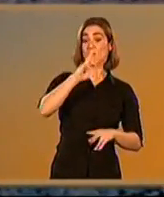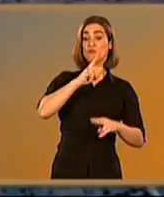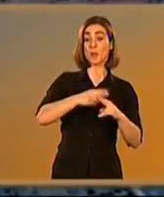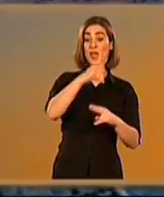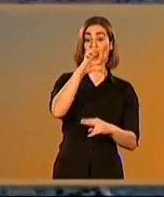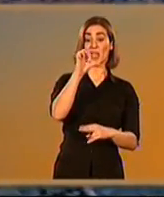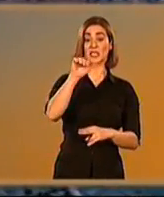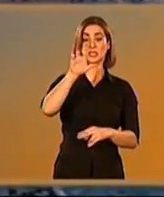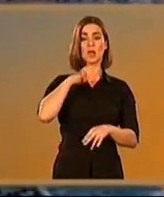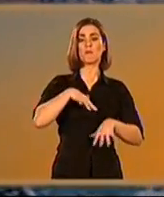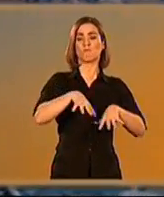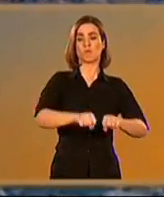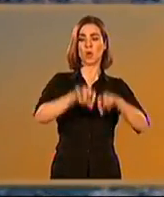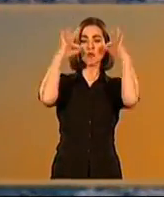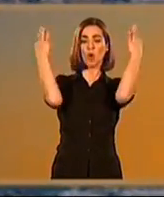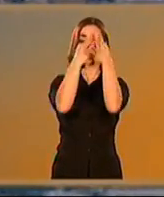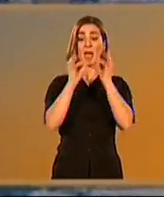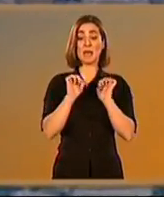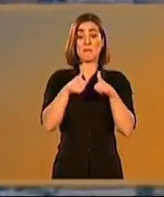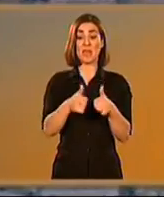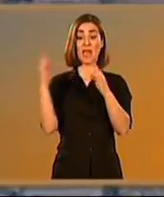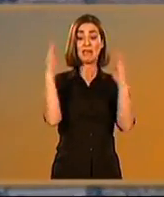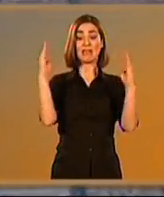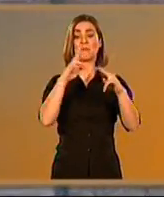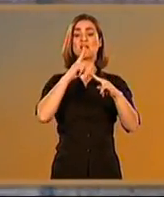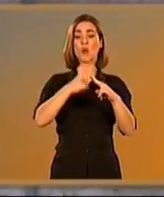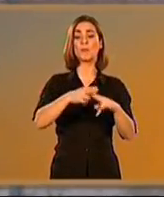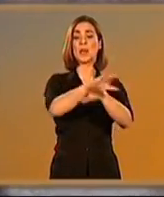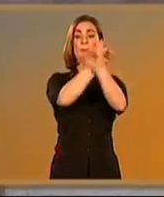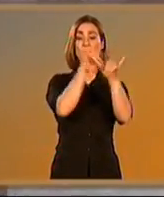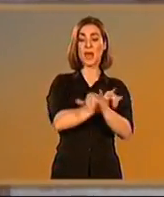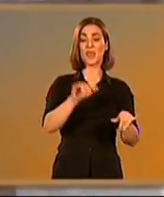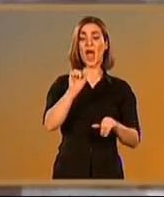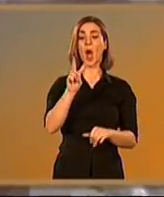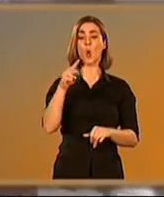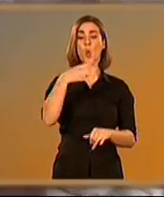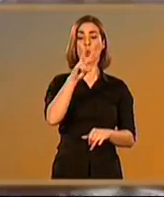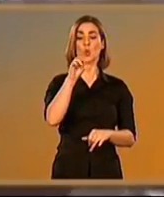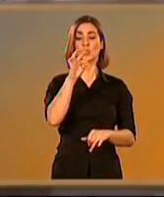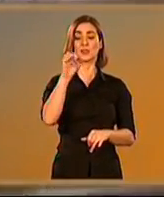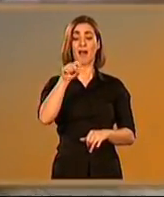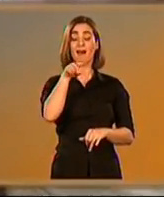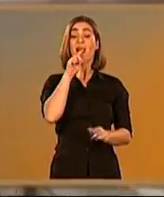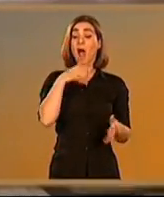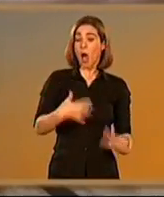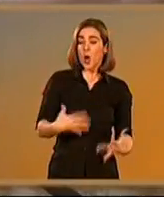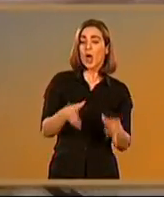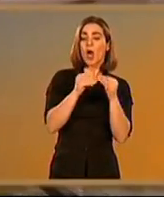Con la Pax Augusta se inicia su reconstrucción, que supuso una notable transformación urbanística y arquitectónica.